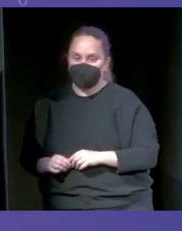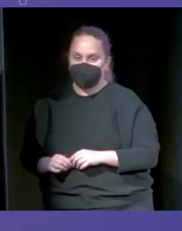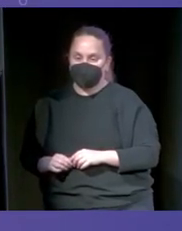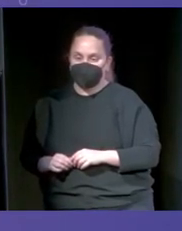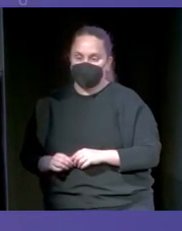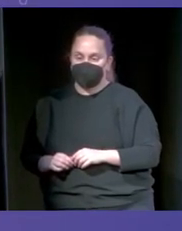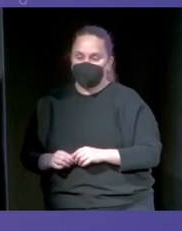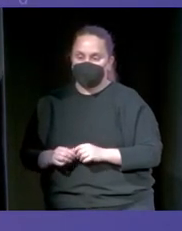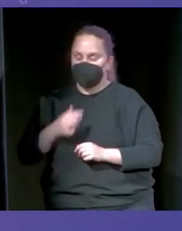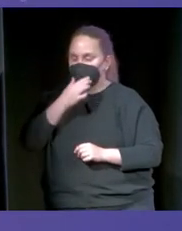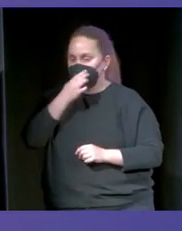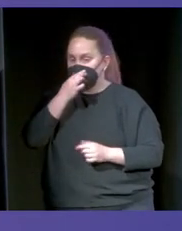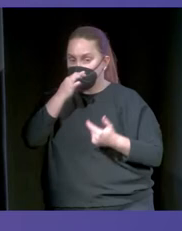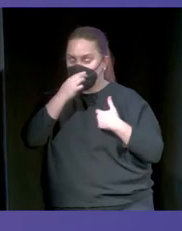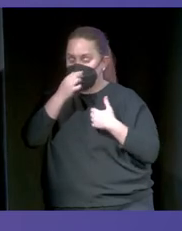No me va.